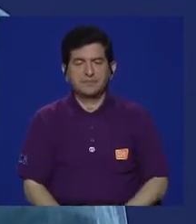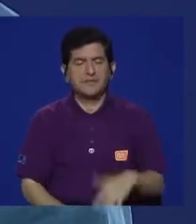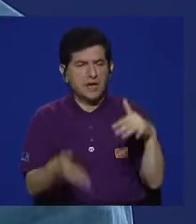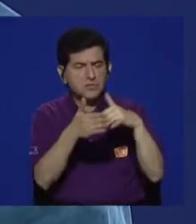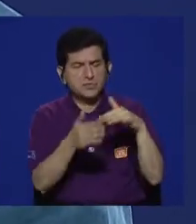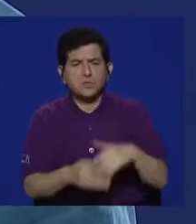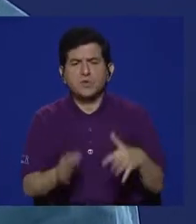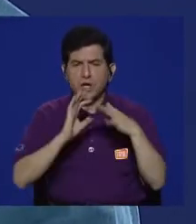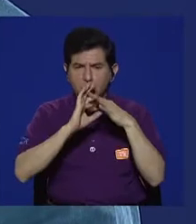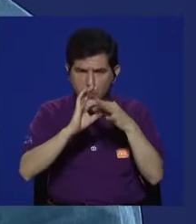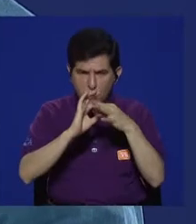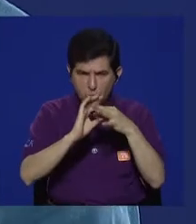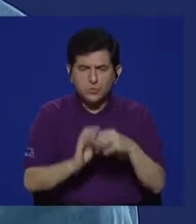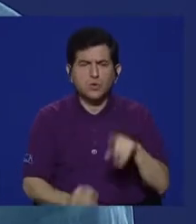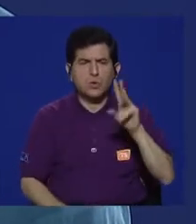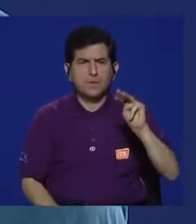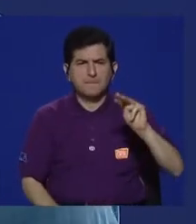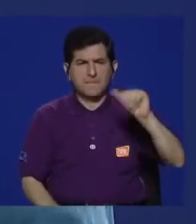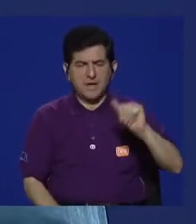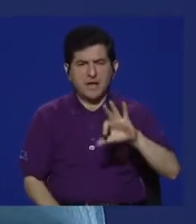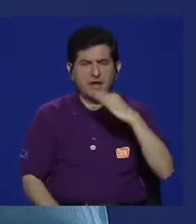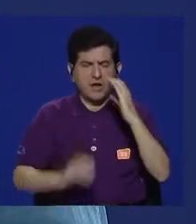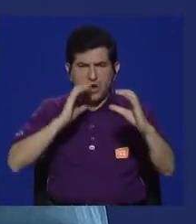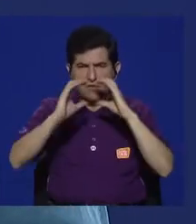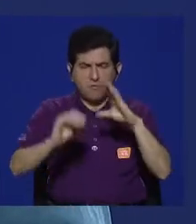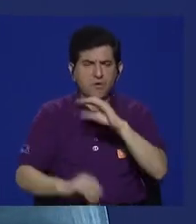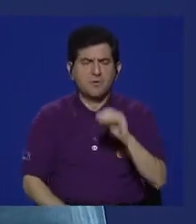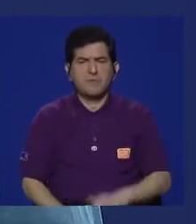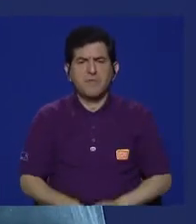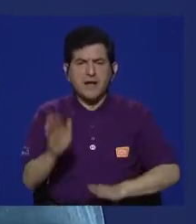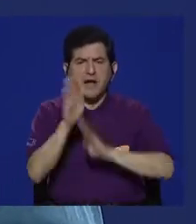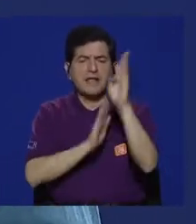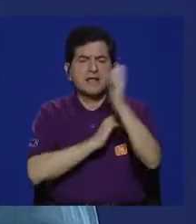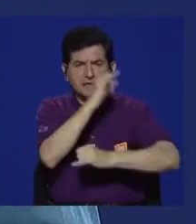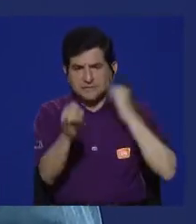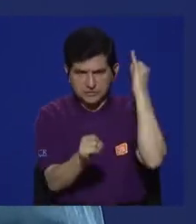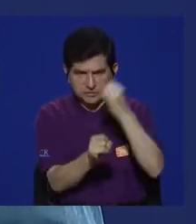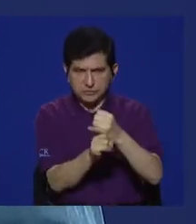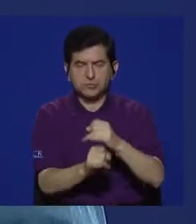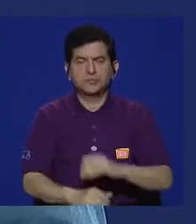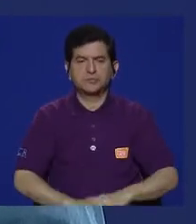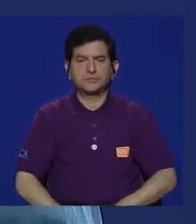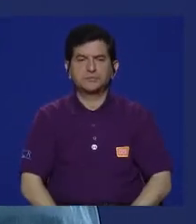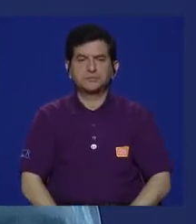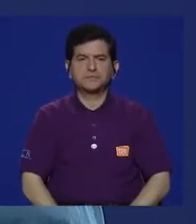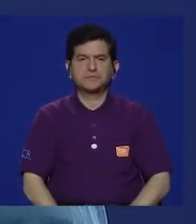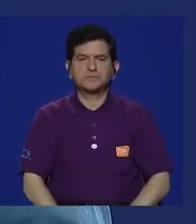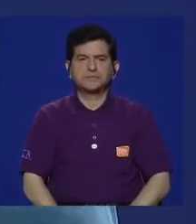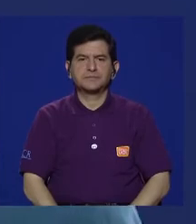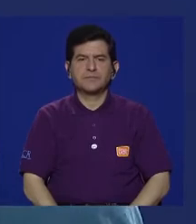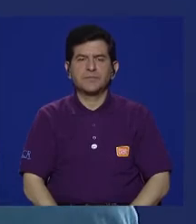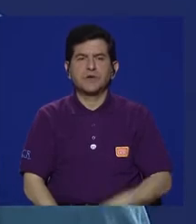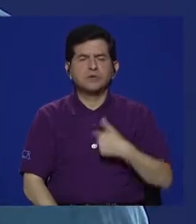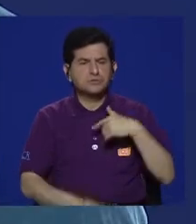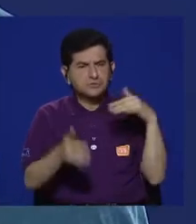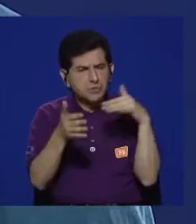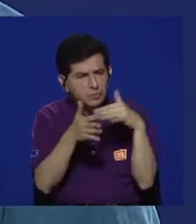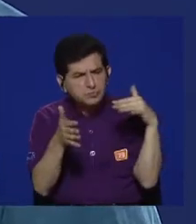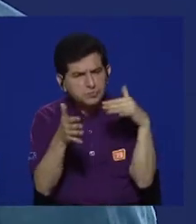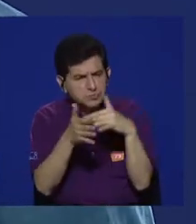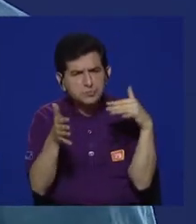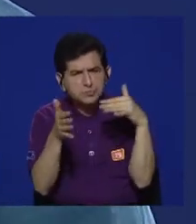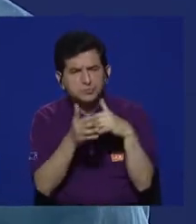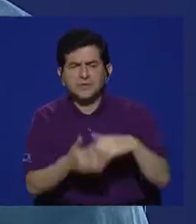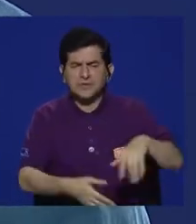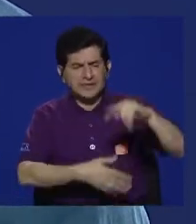Estudiamos juntos una maestría en medios de comunicación y desarrollo internacional. Y estuve estudiando mucho